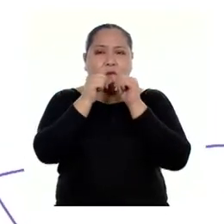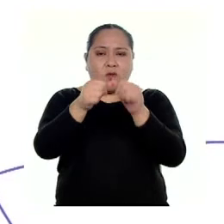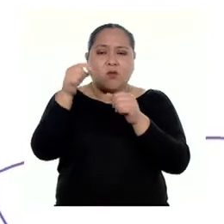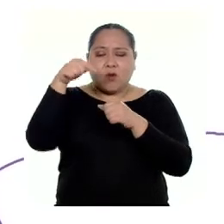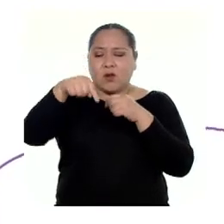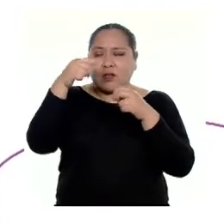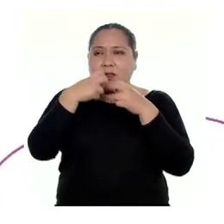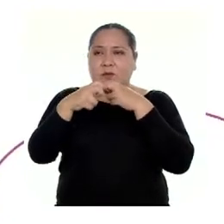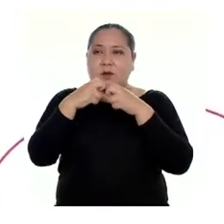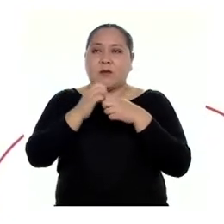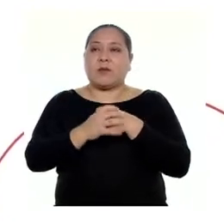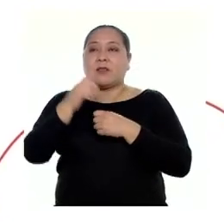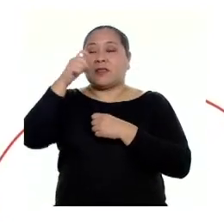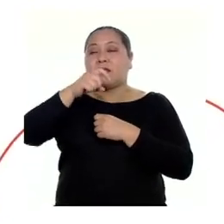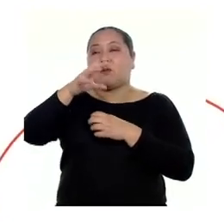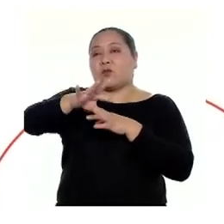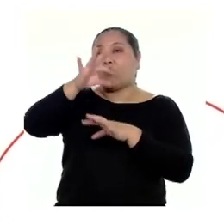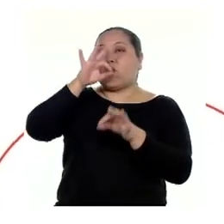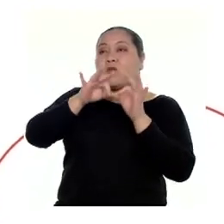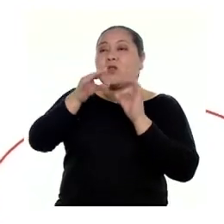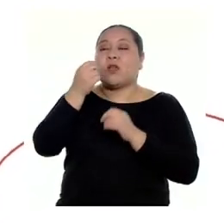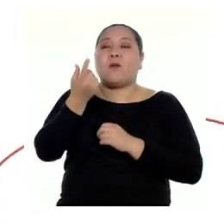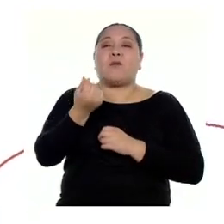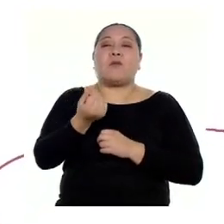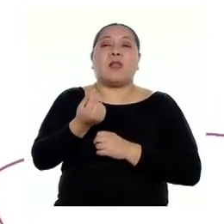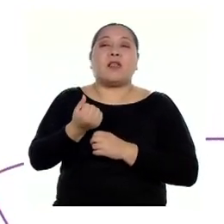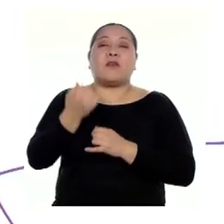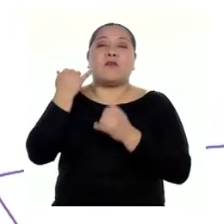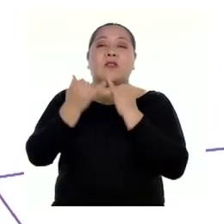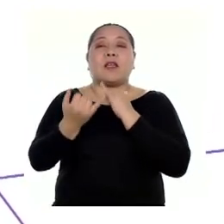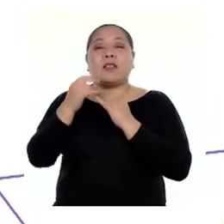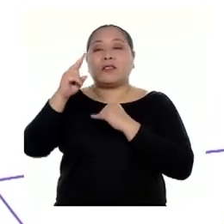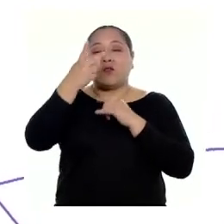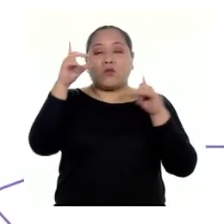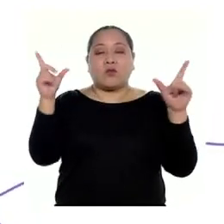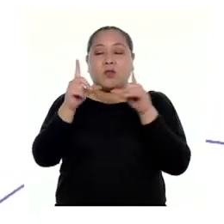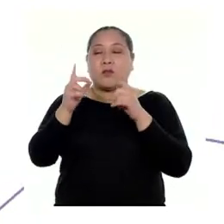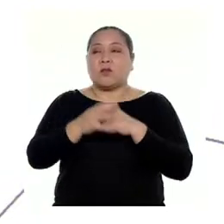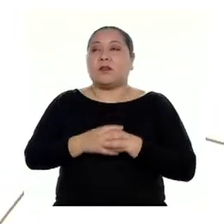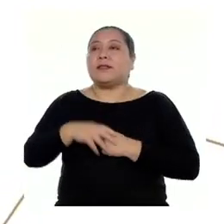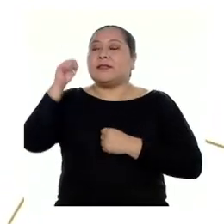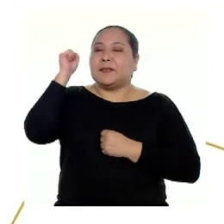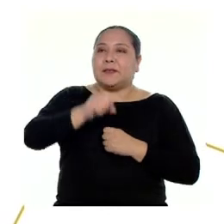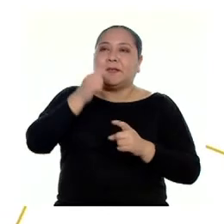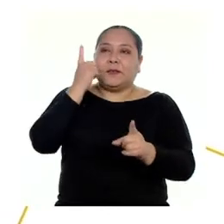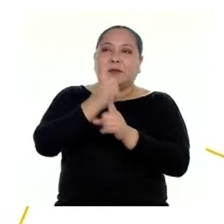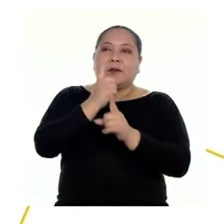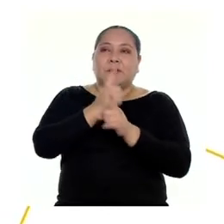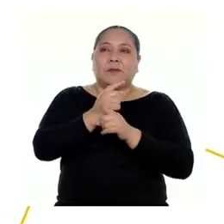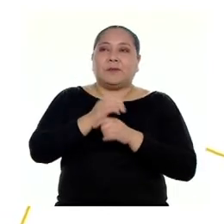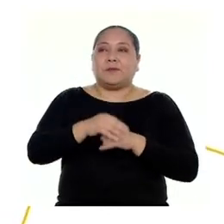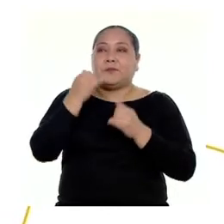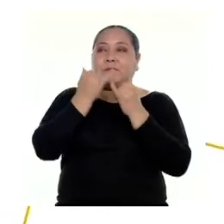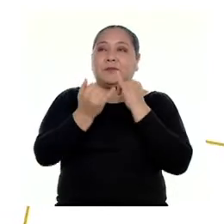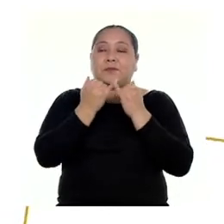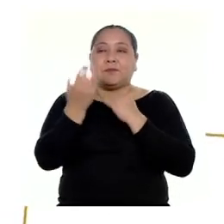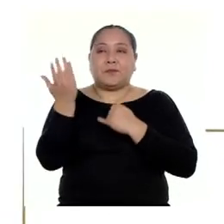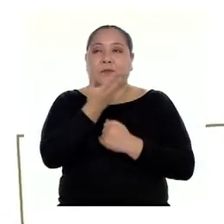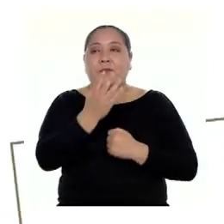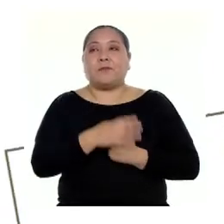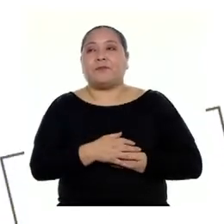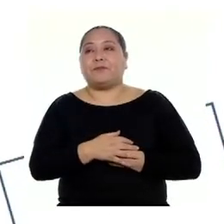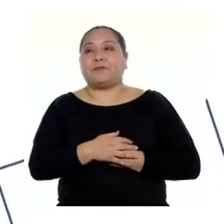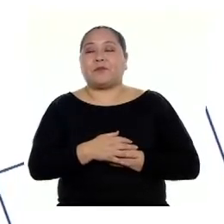problema. Debemos encontrar el precio final del segundo televisor. Bien, Yanira. Vamos a terminar con esto entonces.